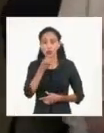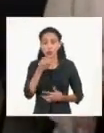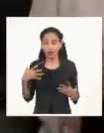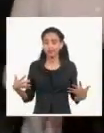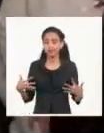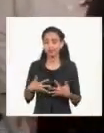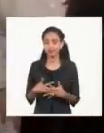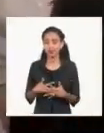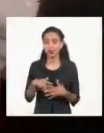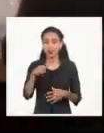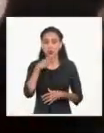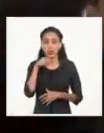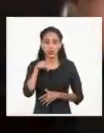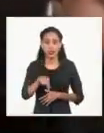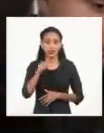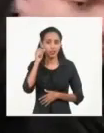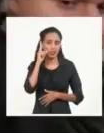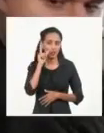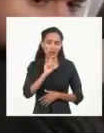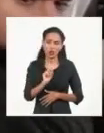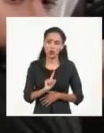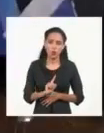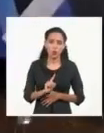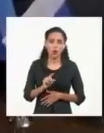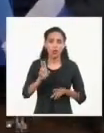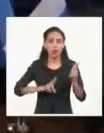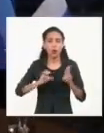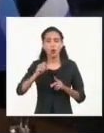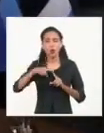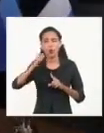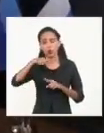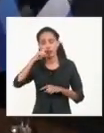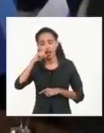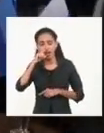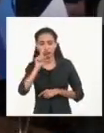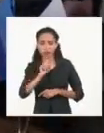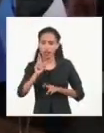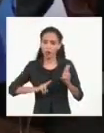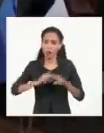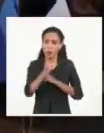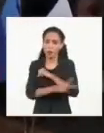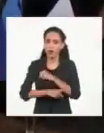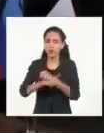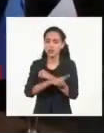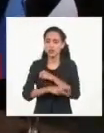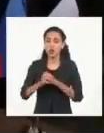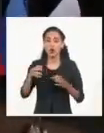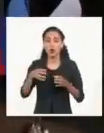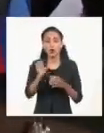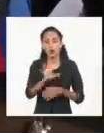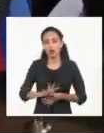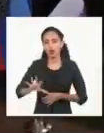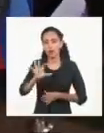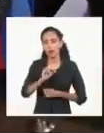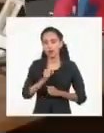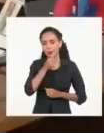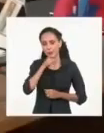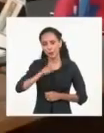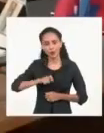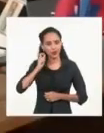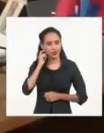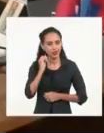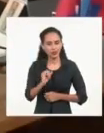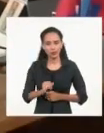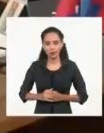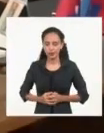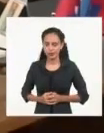Iniciativa que no fue bienvenida ni por Lotan, ni por los países de la Unión Europea. Atlet Vasallo García, Sistema Informativo de la